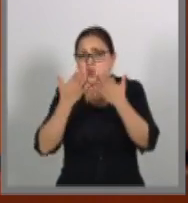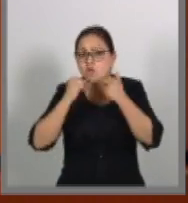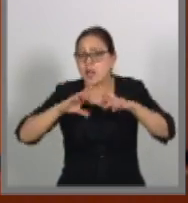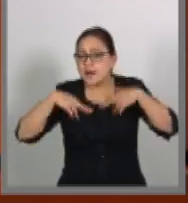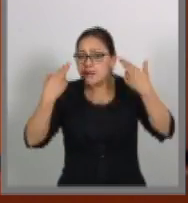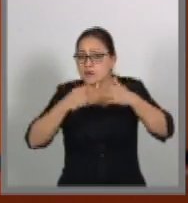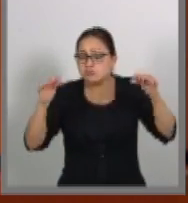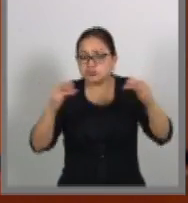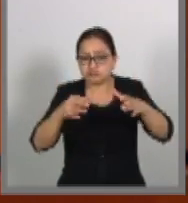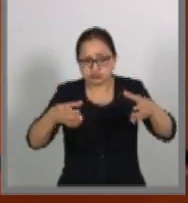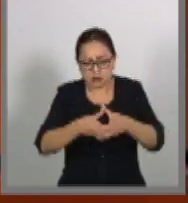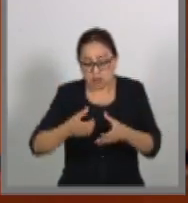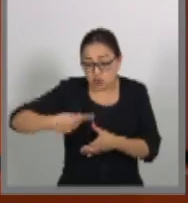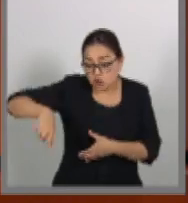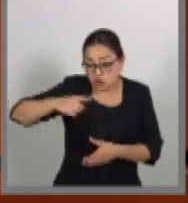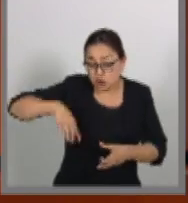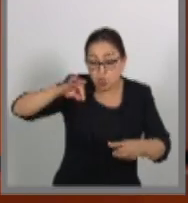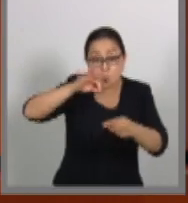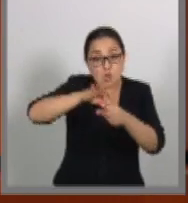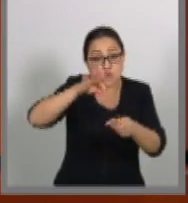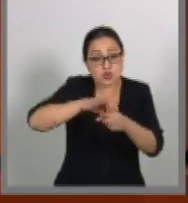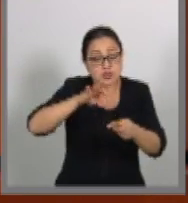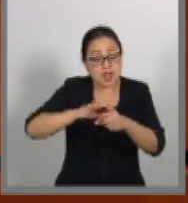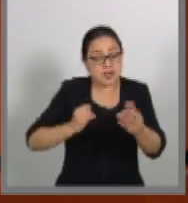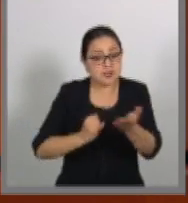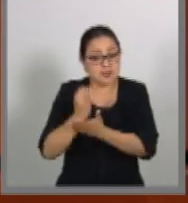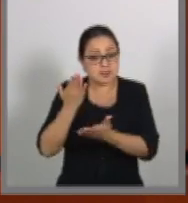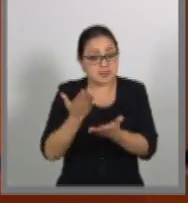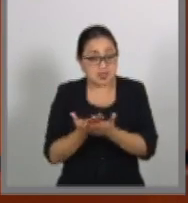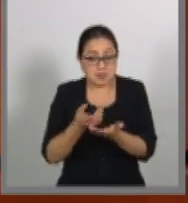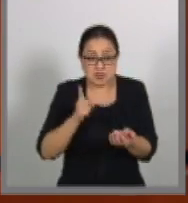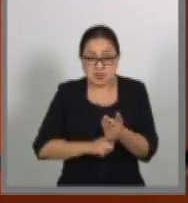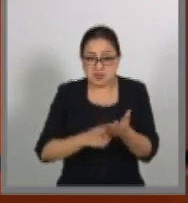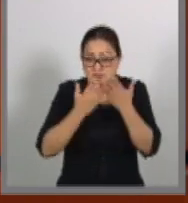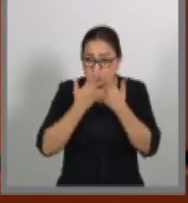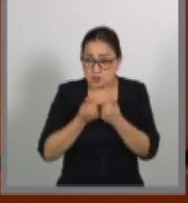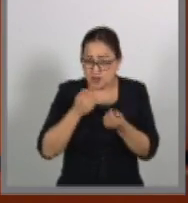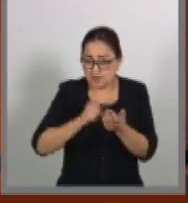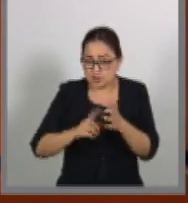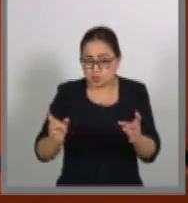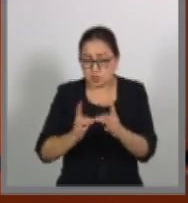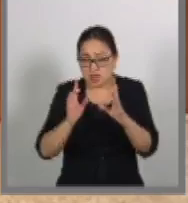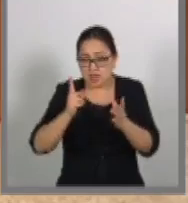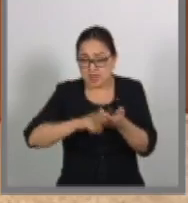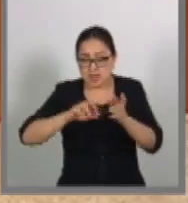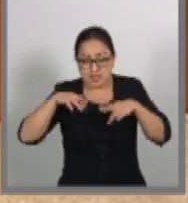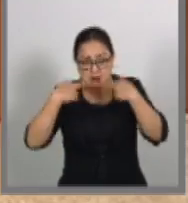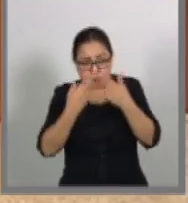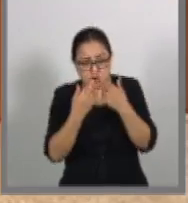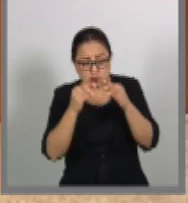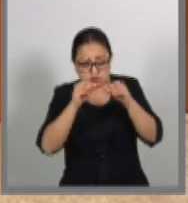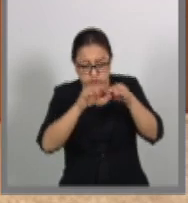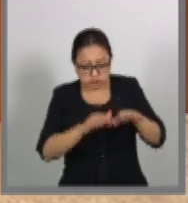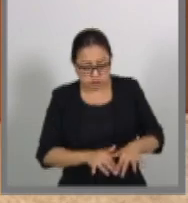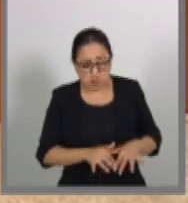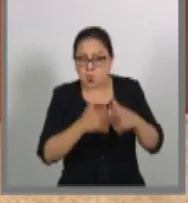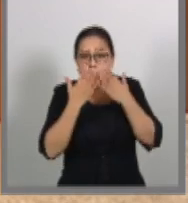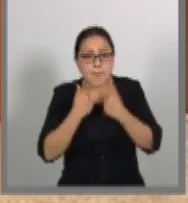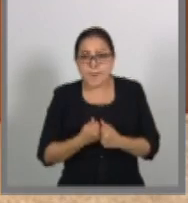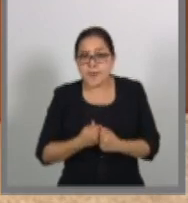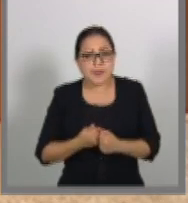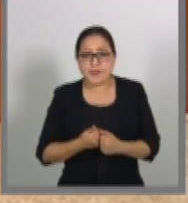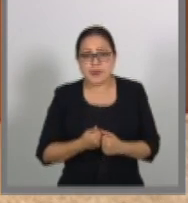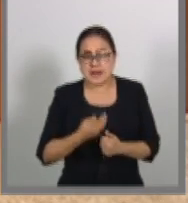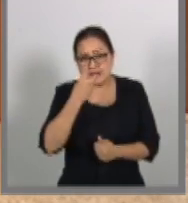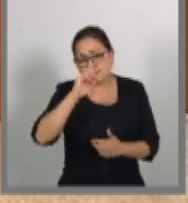Vamos a votar un dictamen que no surge de una sesión. Bueno, es una grave